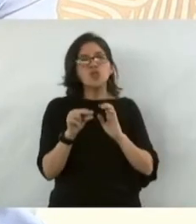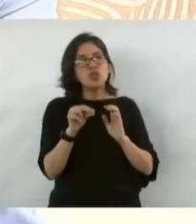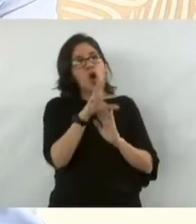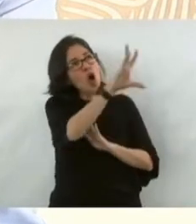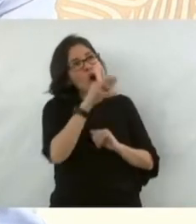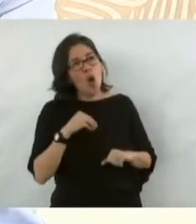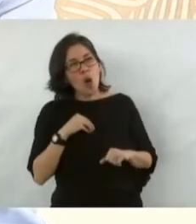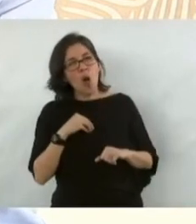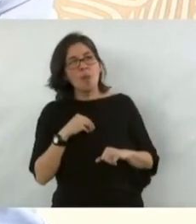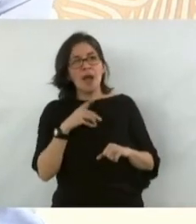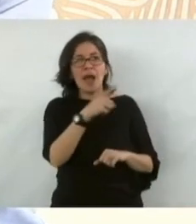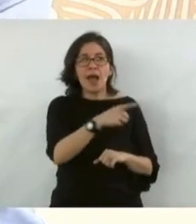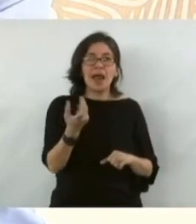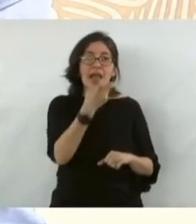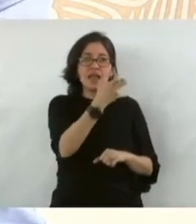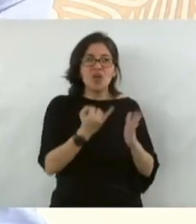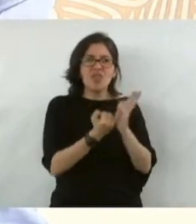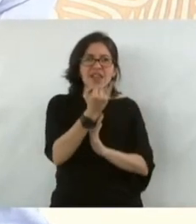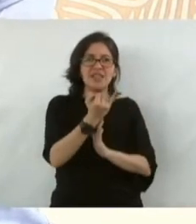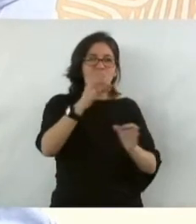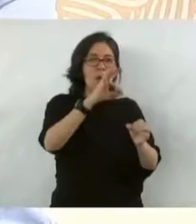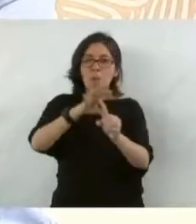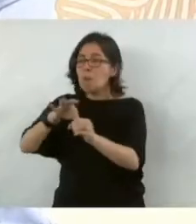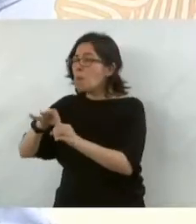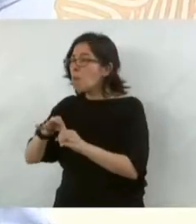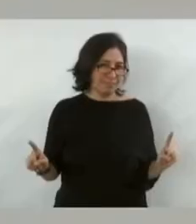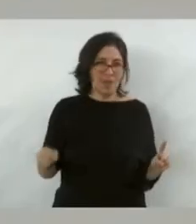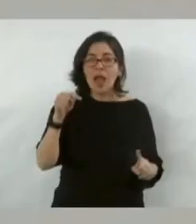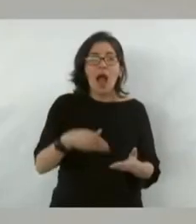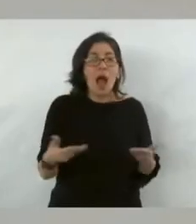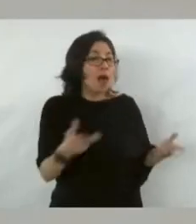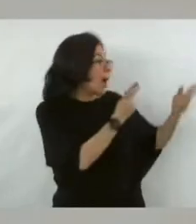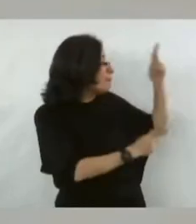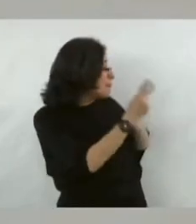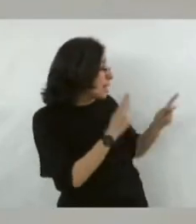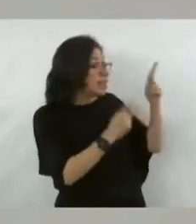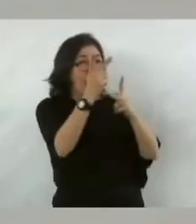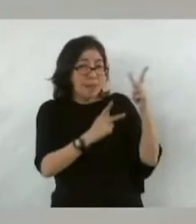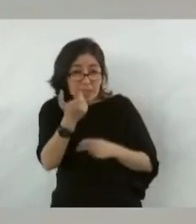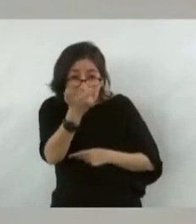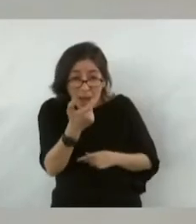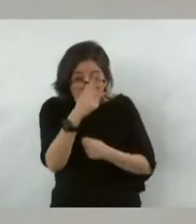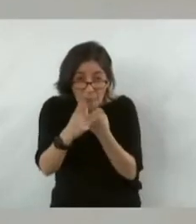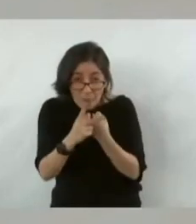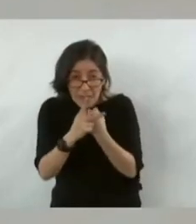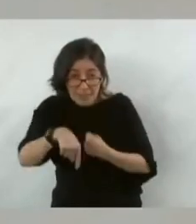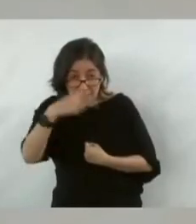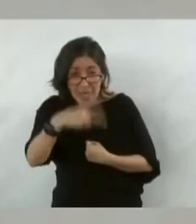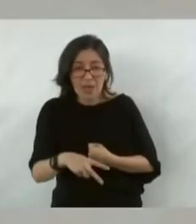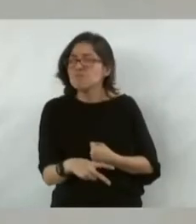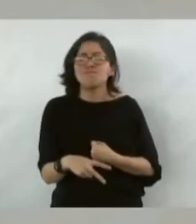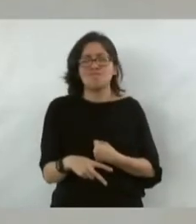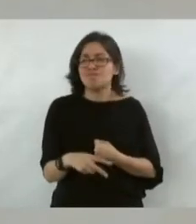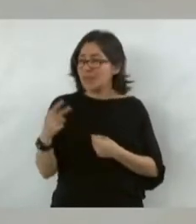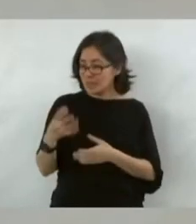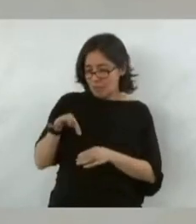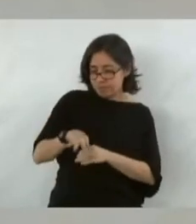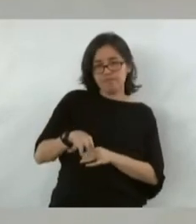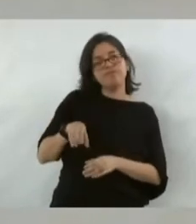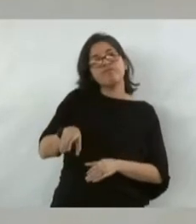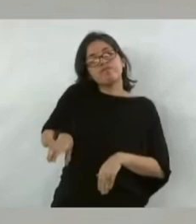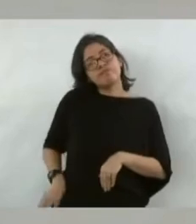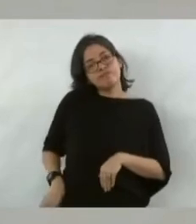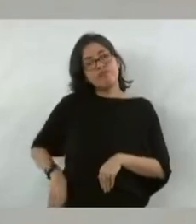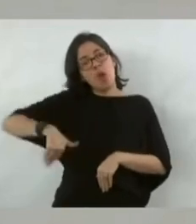tecnocrático neoliberal, de pedir prestado. Y con los ahorros que se obtienen por no permitir la corrupción